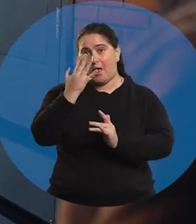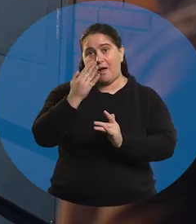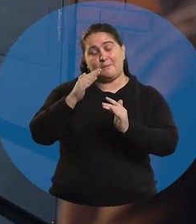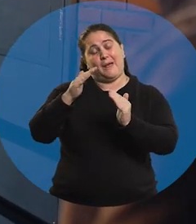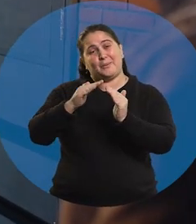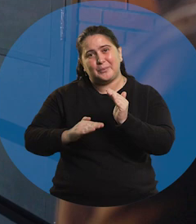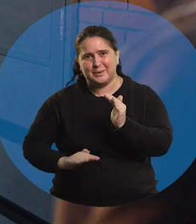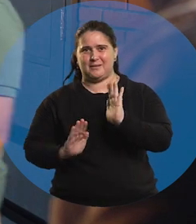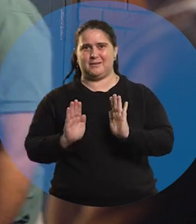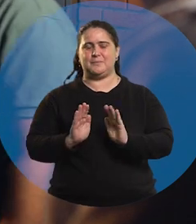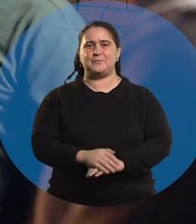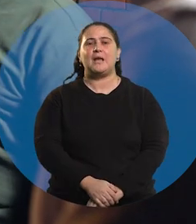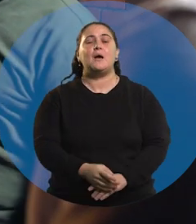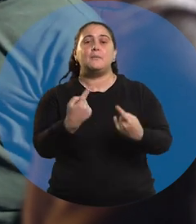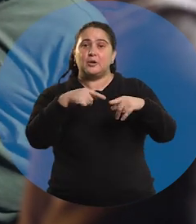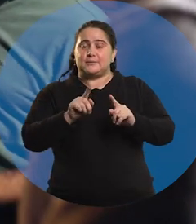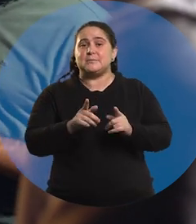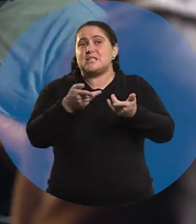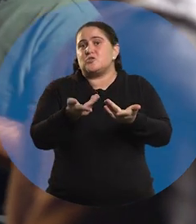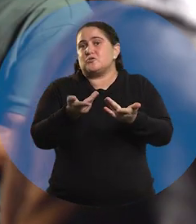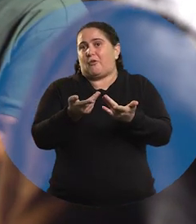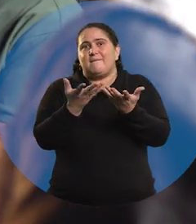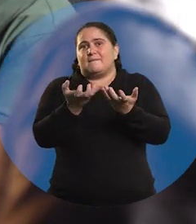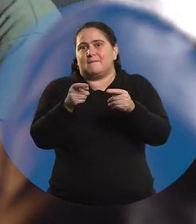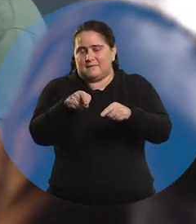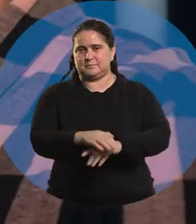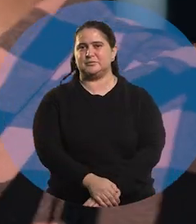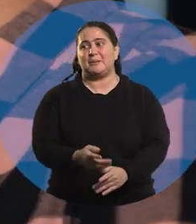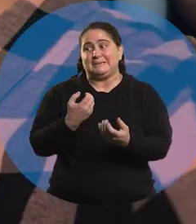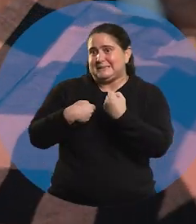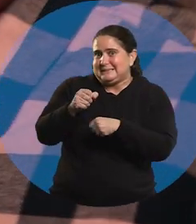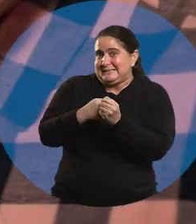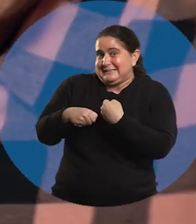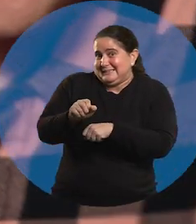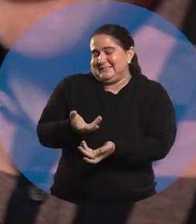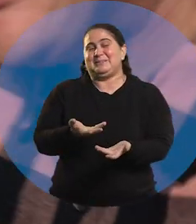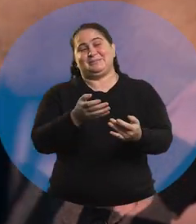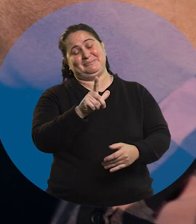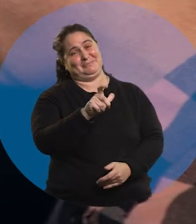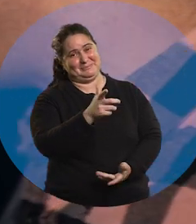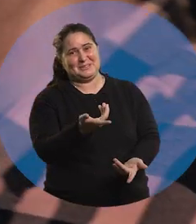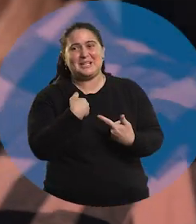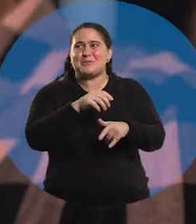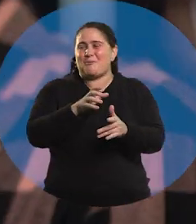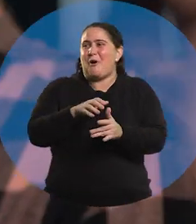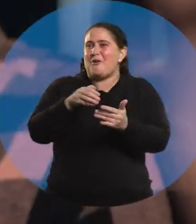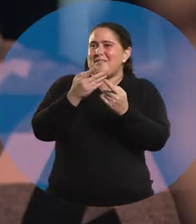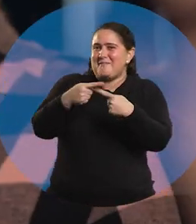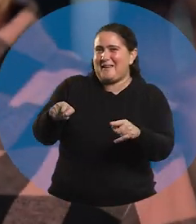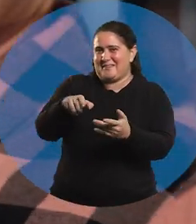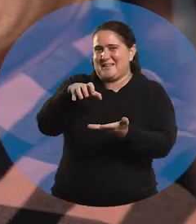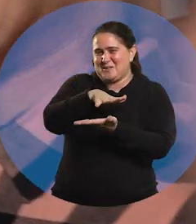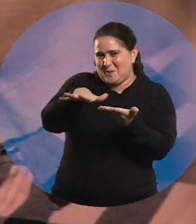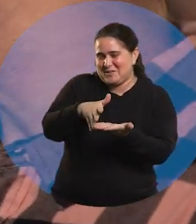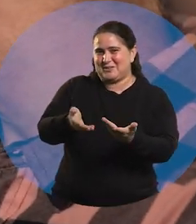carnaval ni qué hablar. perdón, perdón. Fíjate. Pero bueno, esa era como la intención. Ya, a mí me pone nervioso ya. bien. Claro, ya me coloca en otro